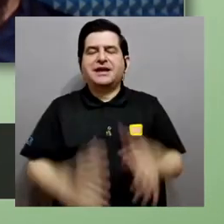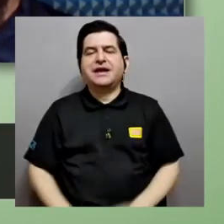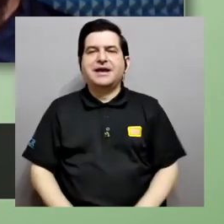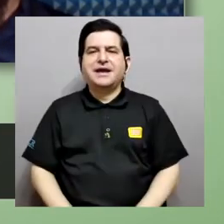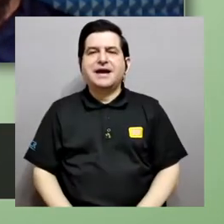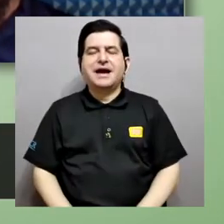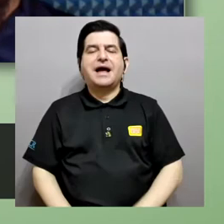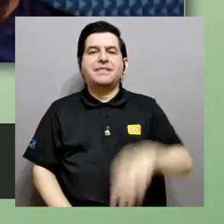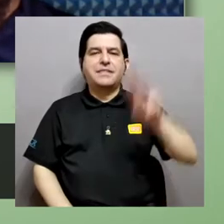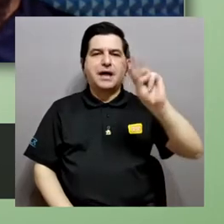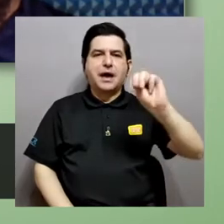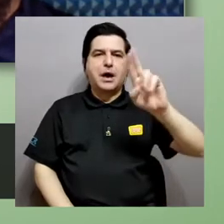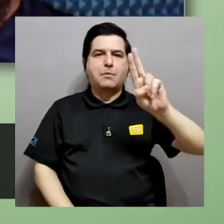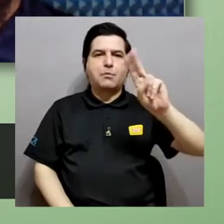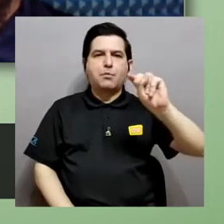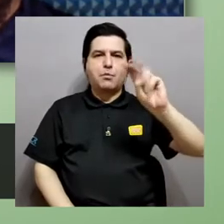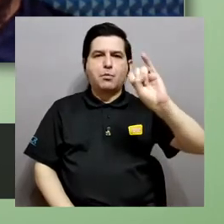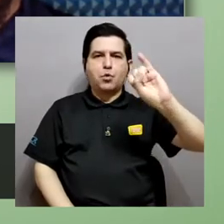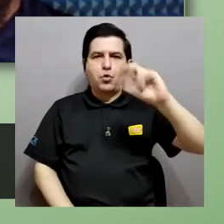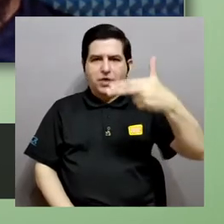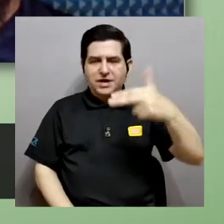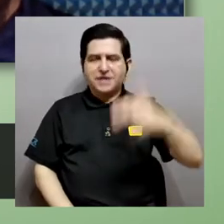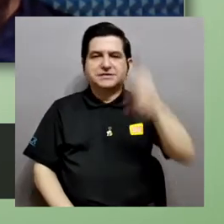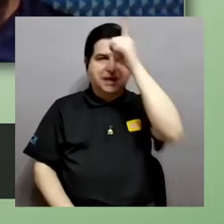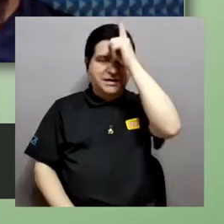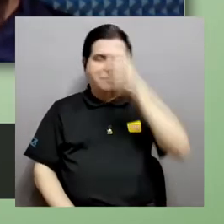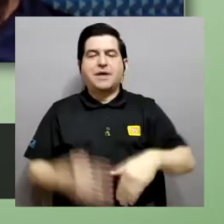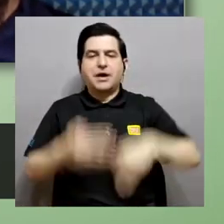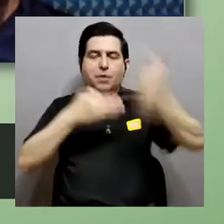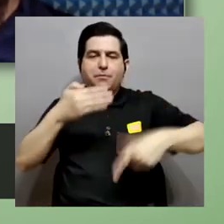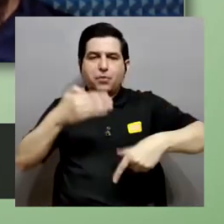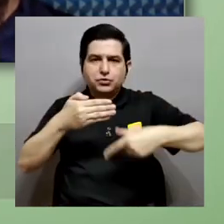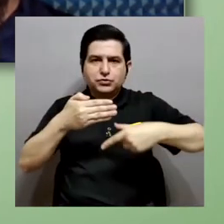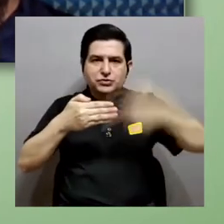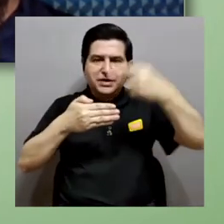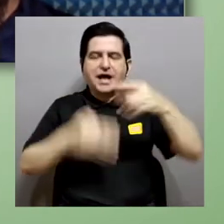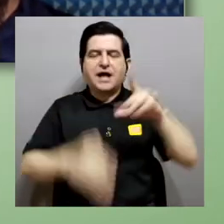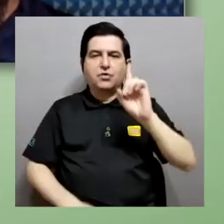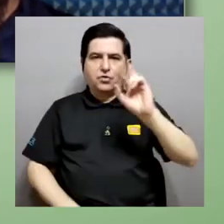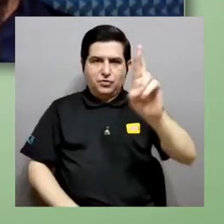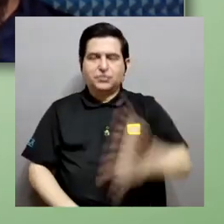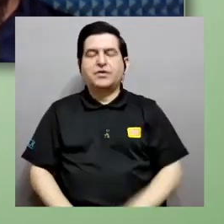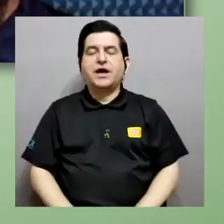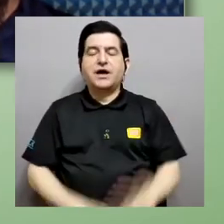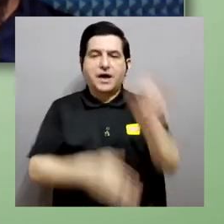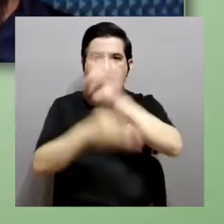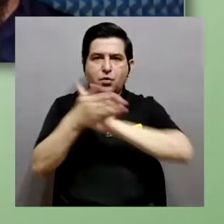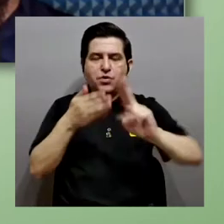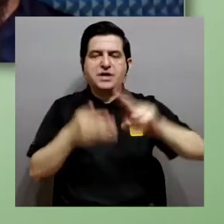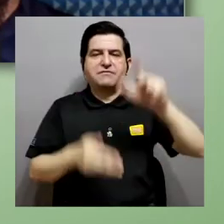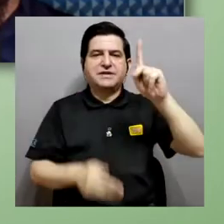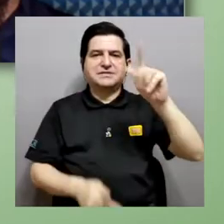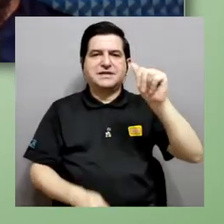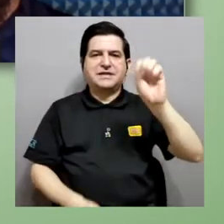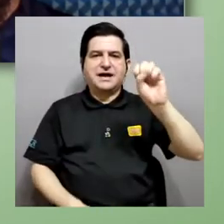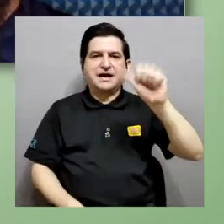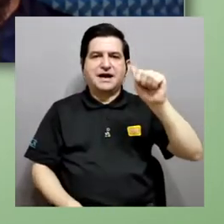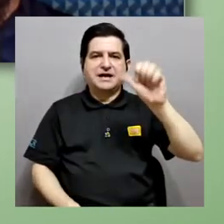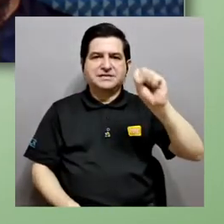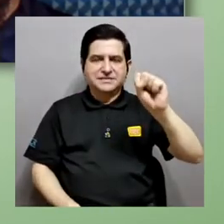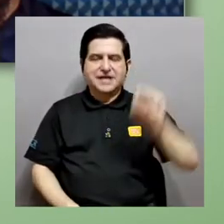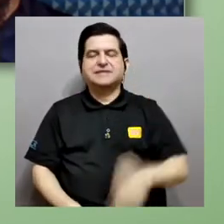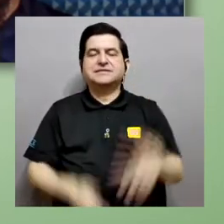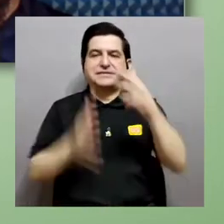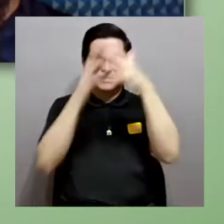y un postdoctorado en biología computacional de la Universidad de Kansas en Estados Unidos. Labora en el